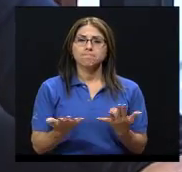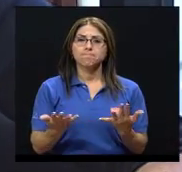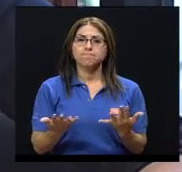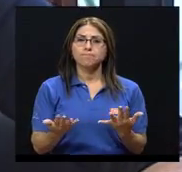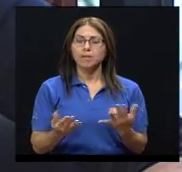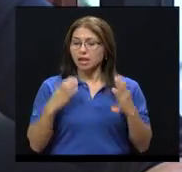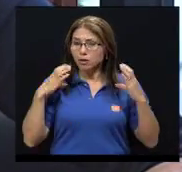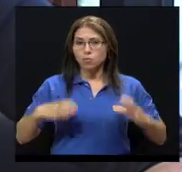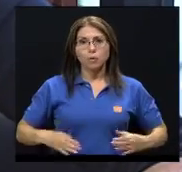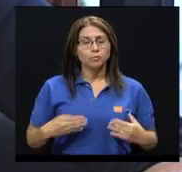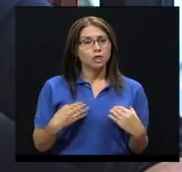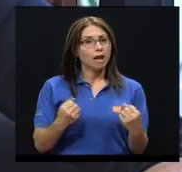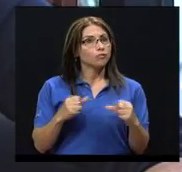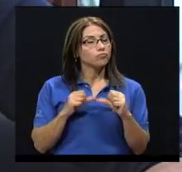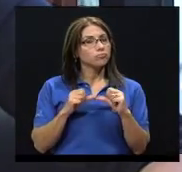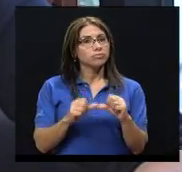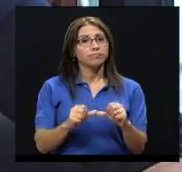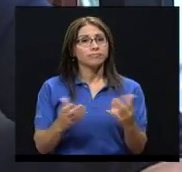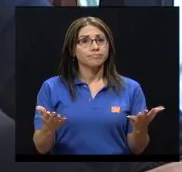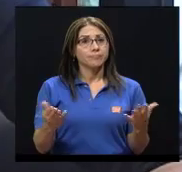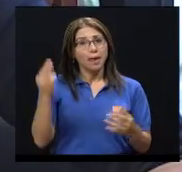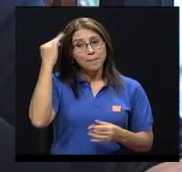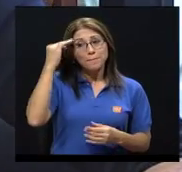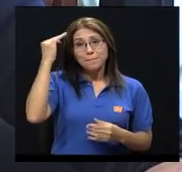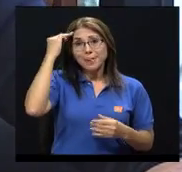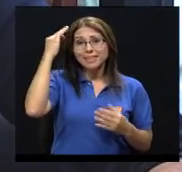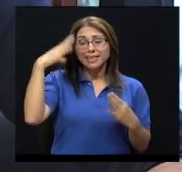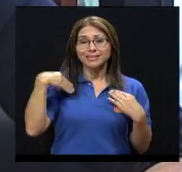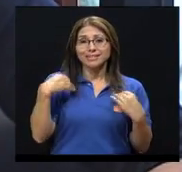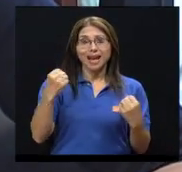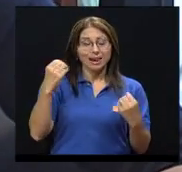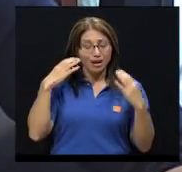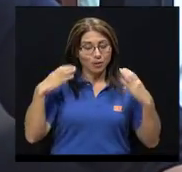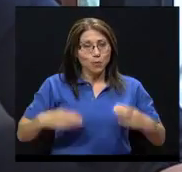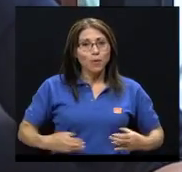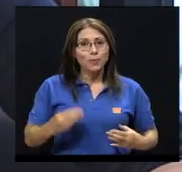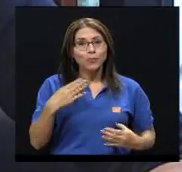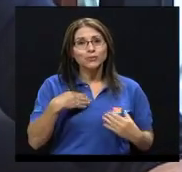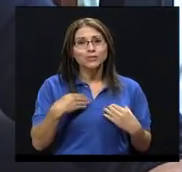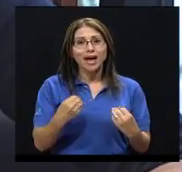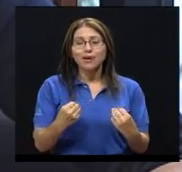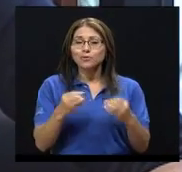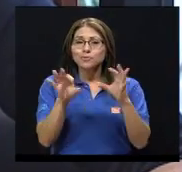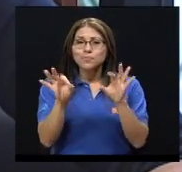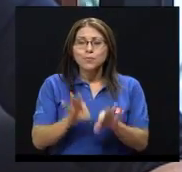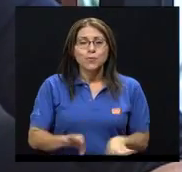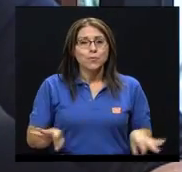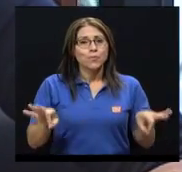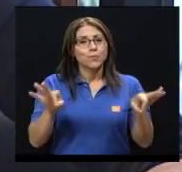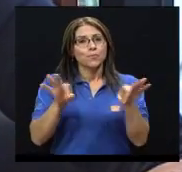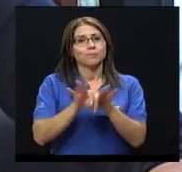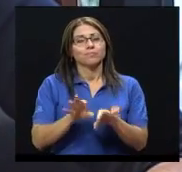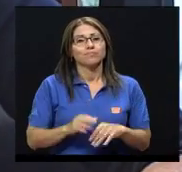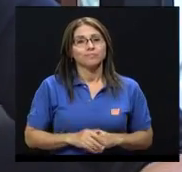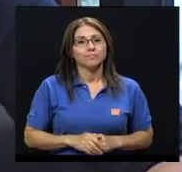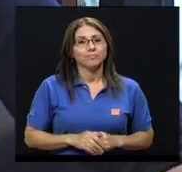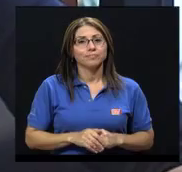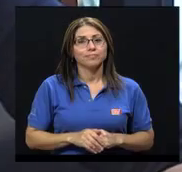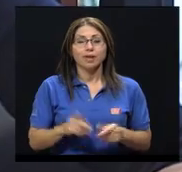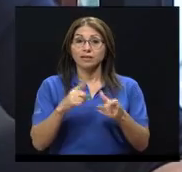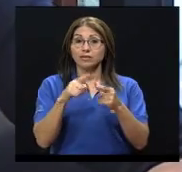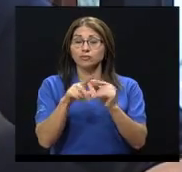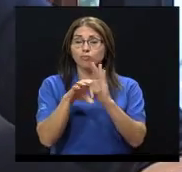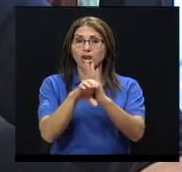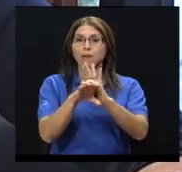mantener el cuerpo sano, ¿verdad? Mente sana y cuerpo sano sigue siendo fundamental. Entonces, por